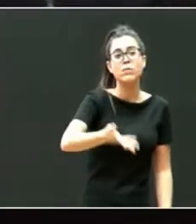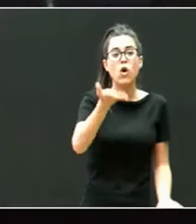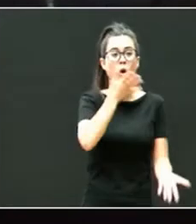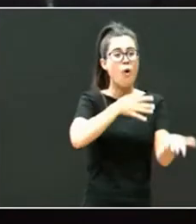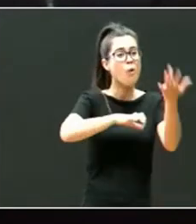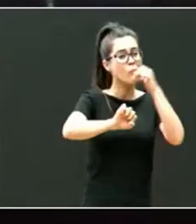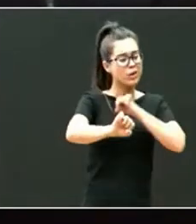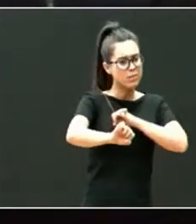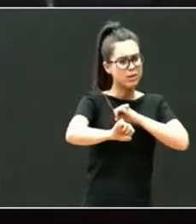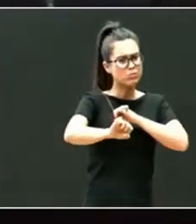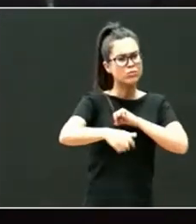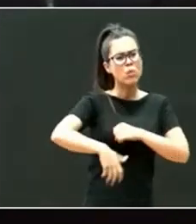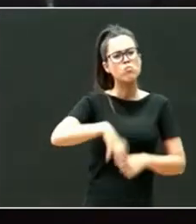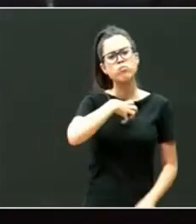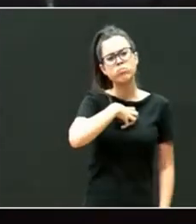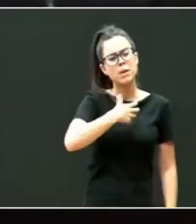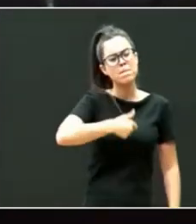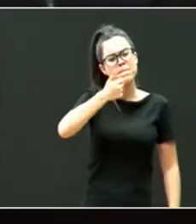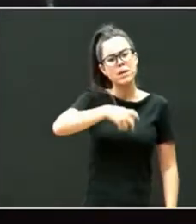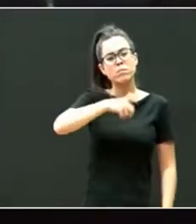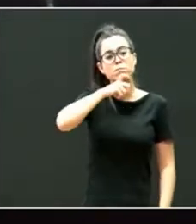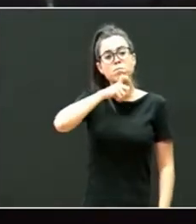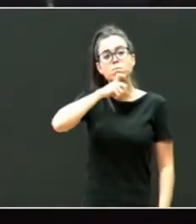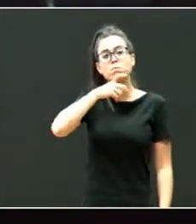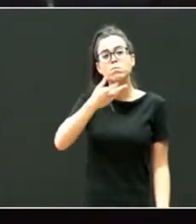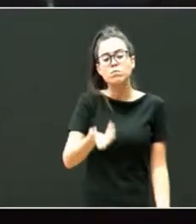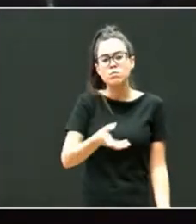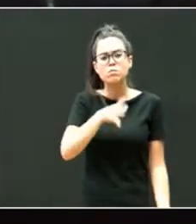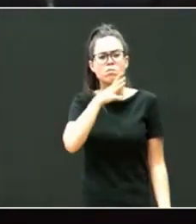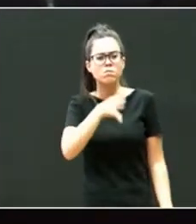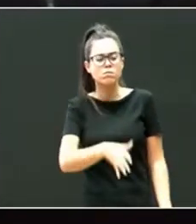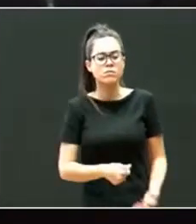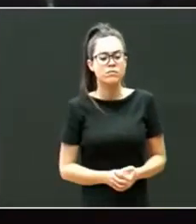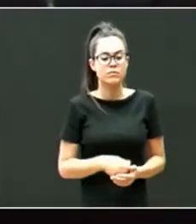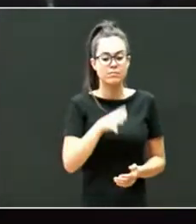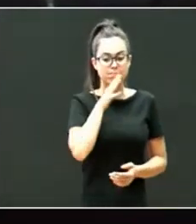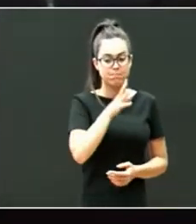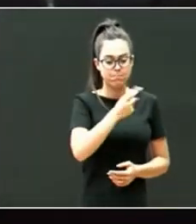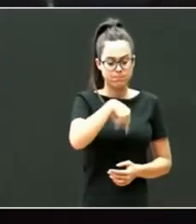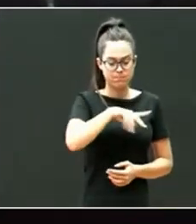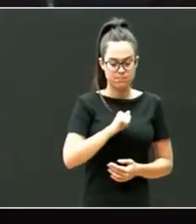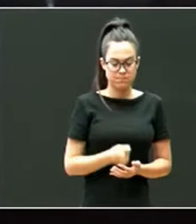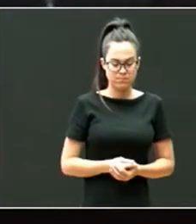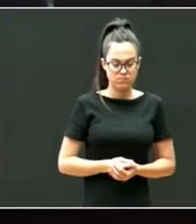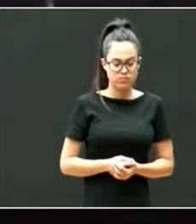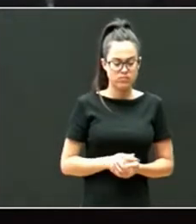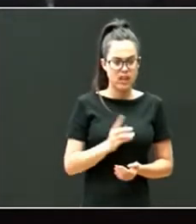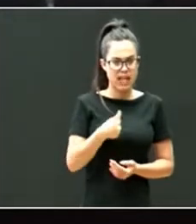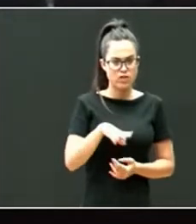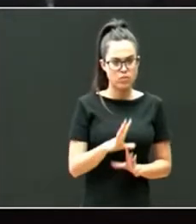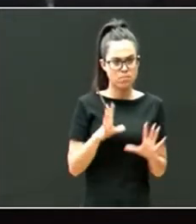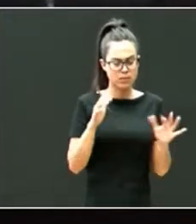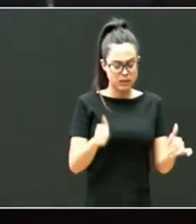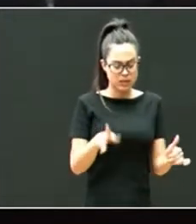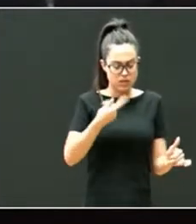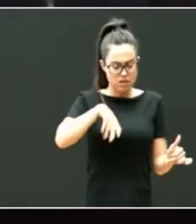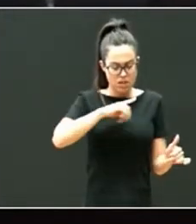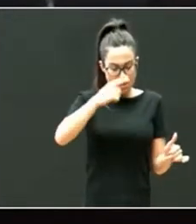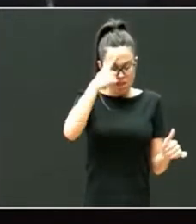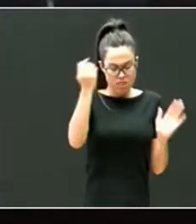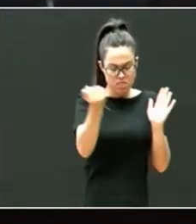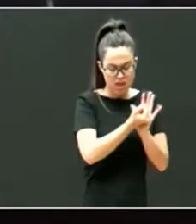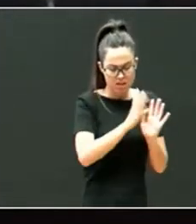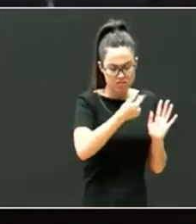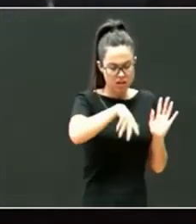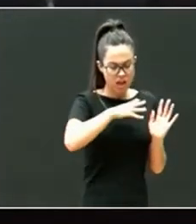adoptados que han vivido unhos primeros anos de traumatización crónica, ambientes de abandono,